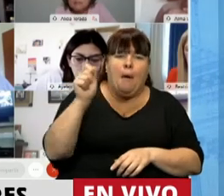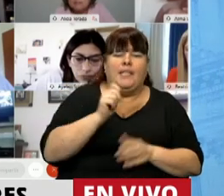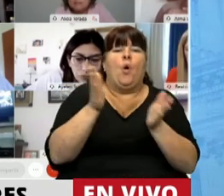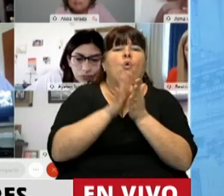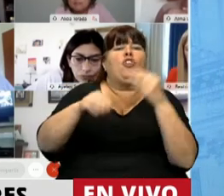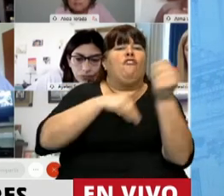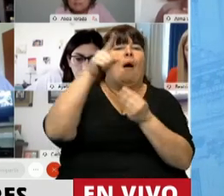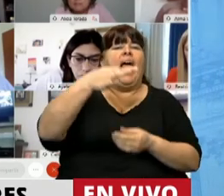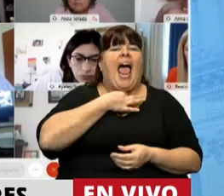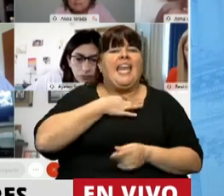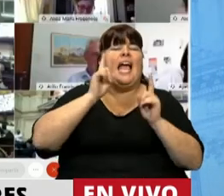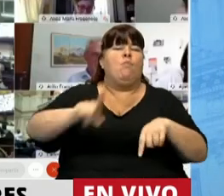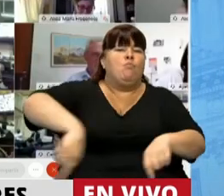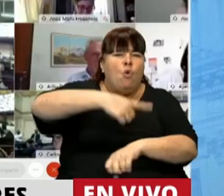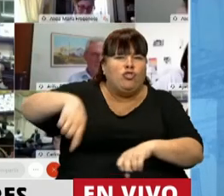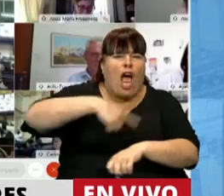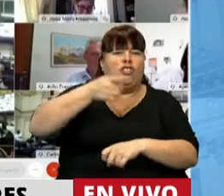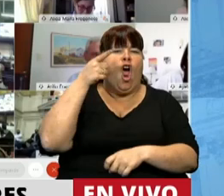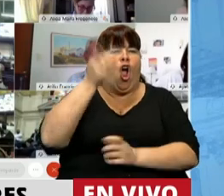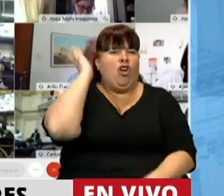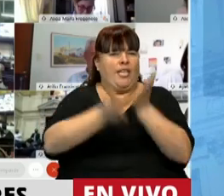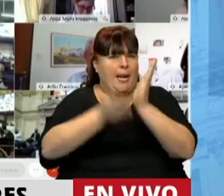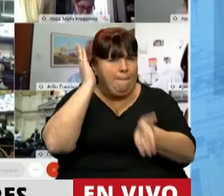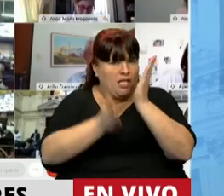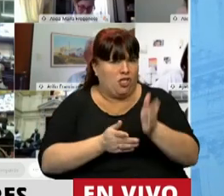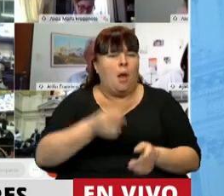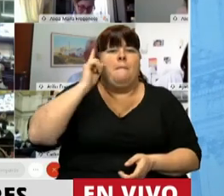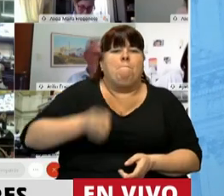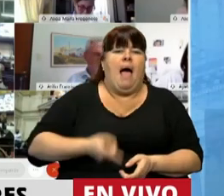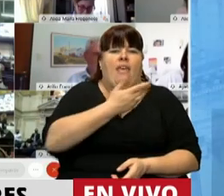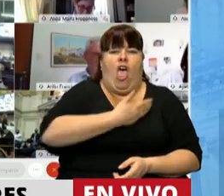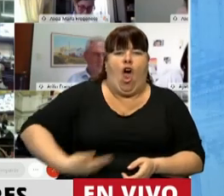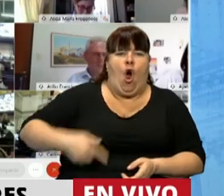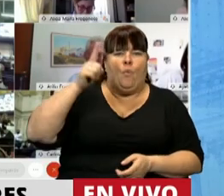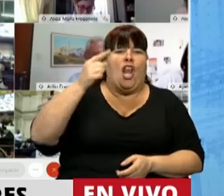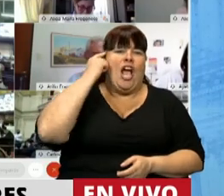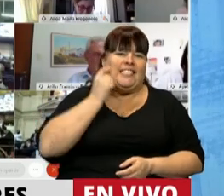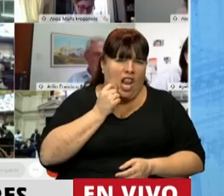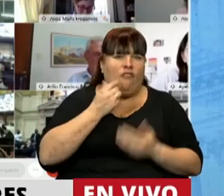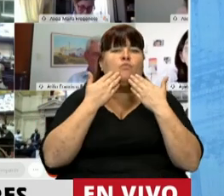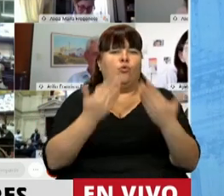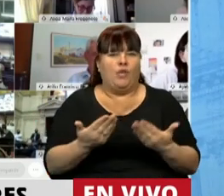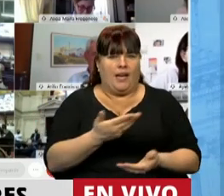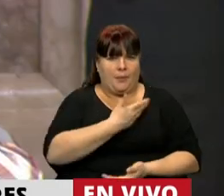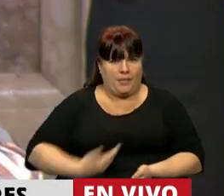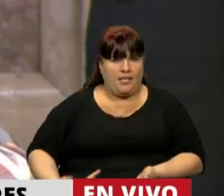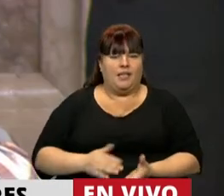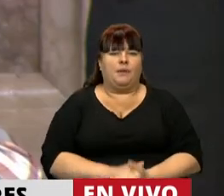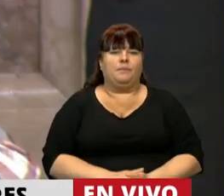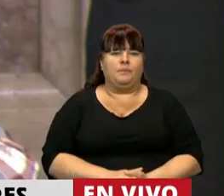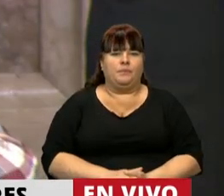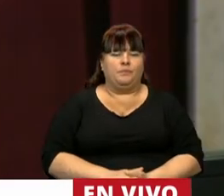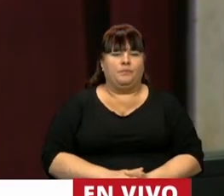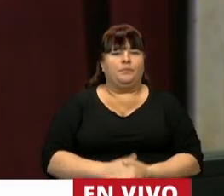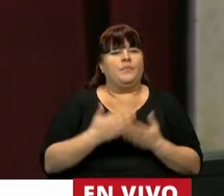meses con las familias de Guernica y durante horas, a esa represión que ordenó el gobierno de Axel Kicillof. Muchas gracias, señor Presidente.